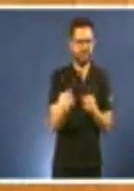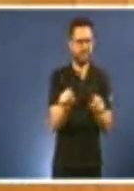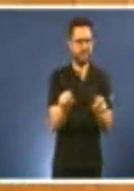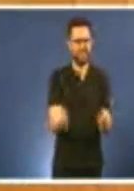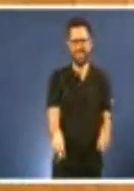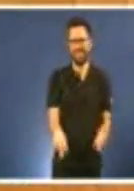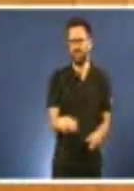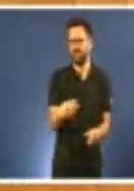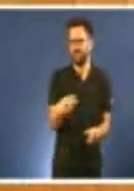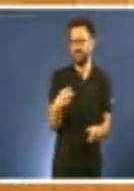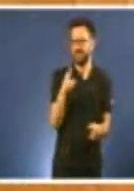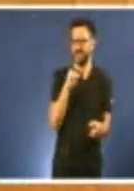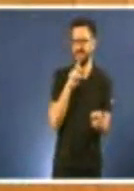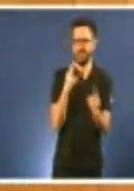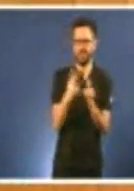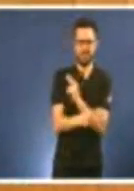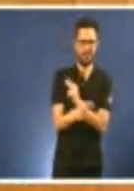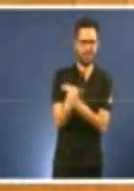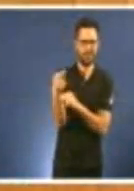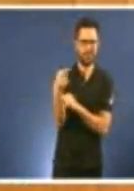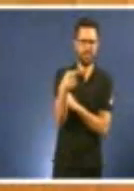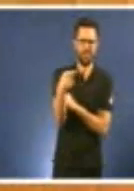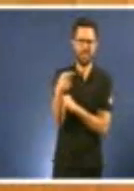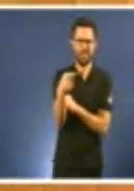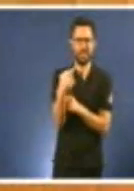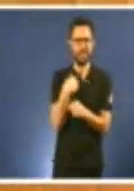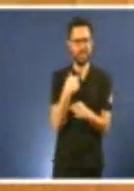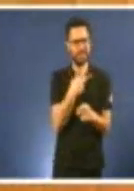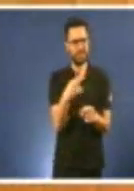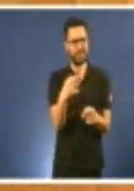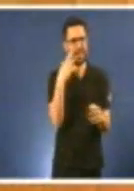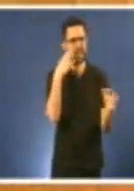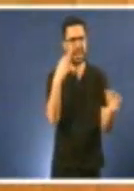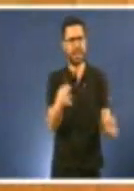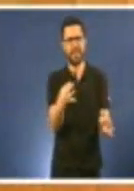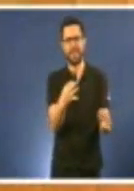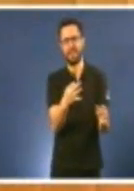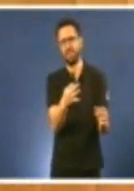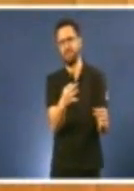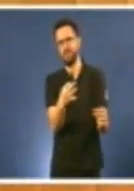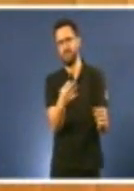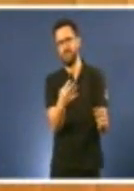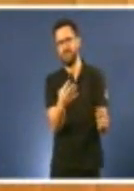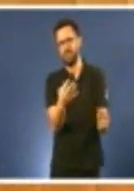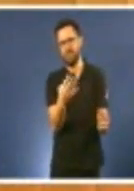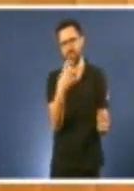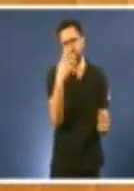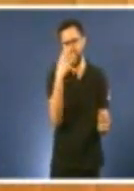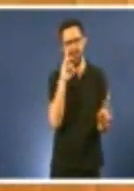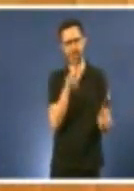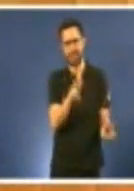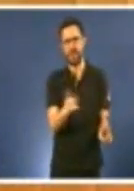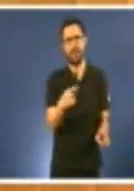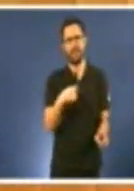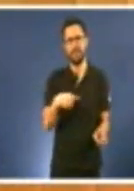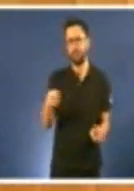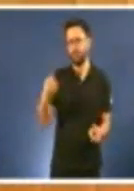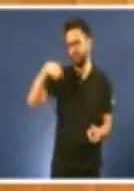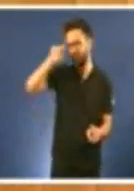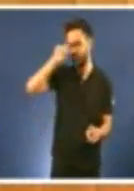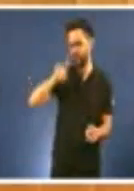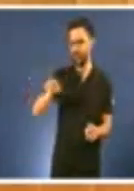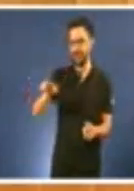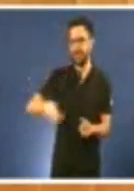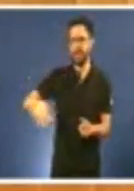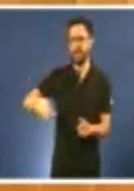máis negación de toda realidade, viven vostedes nos mundos de llupi. E que eu non sei onde viven,